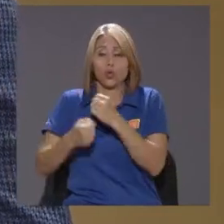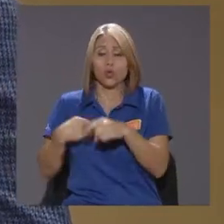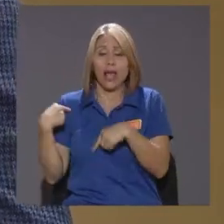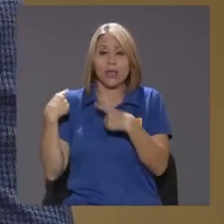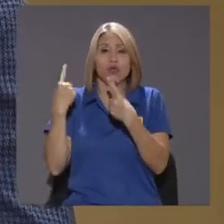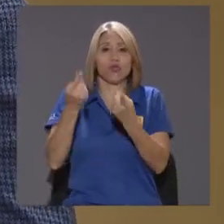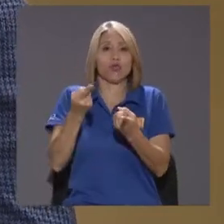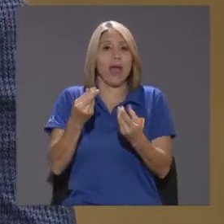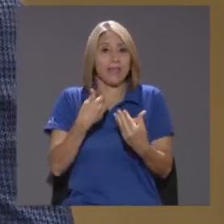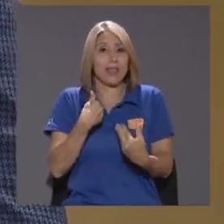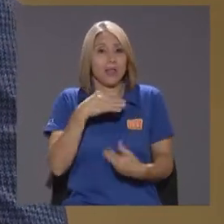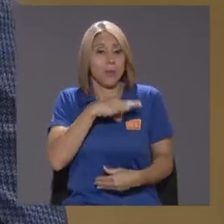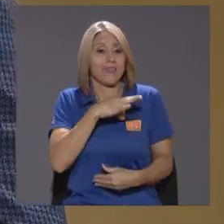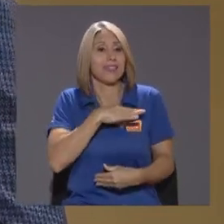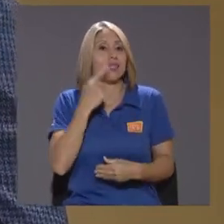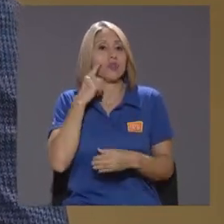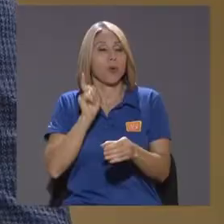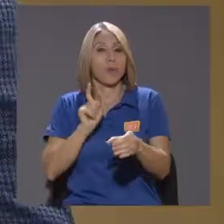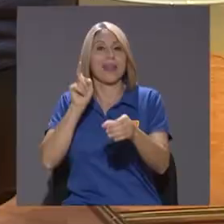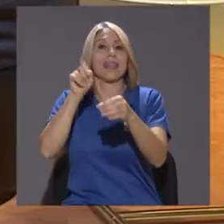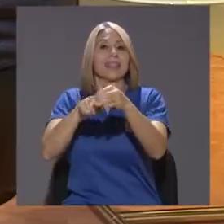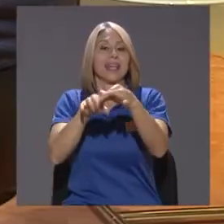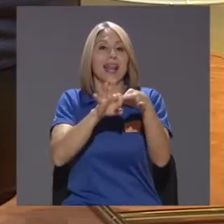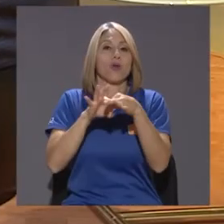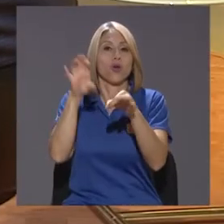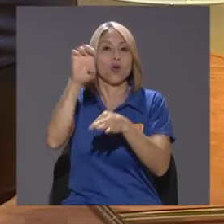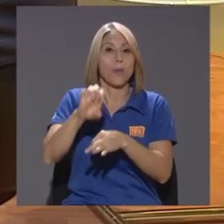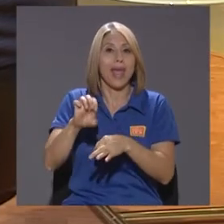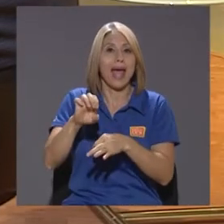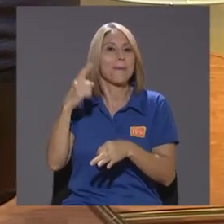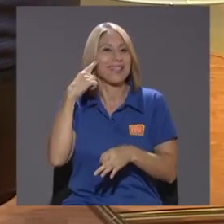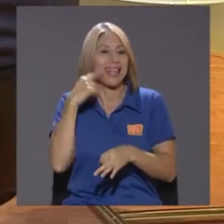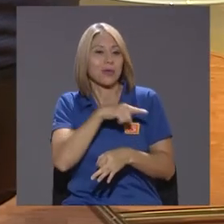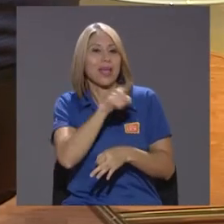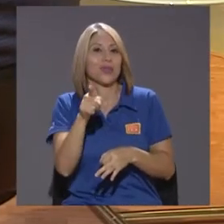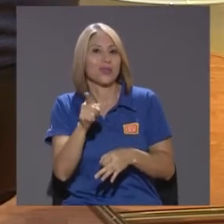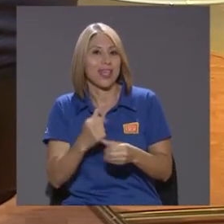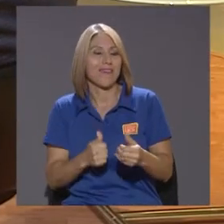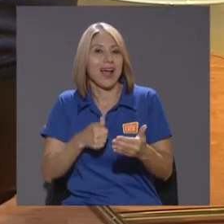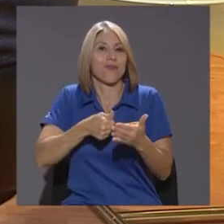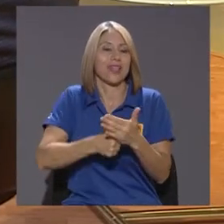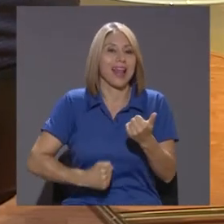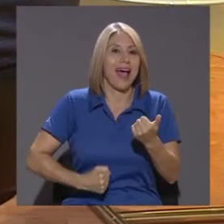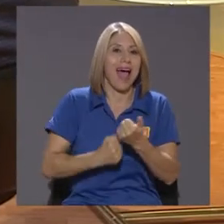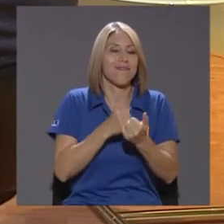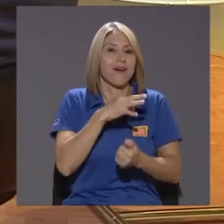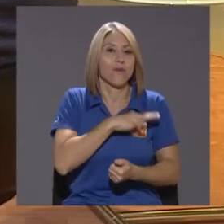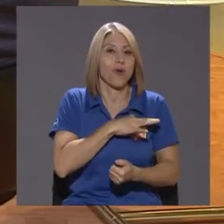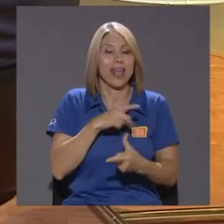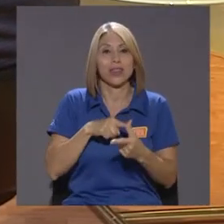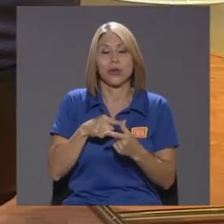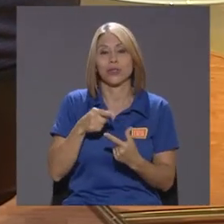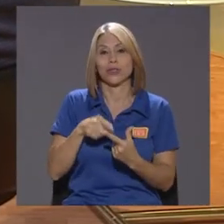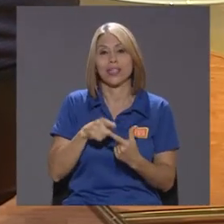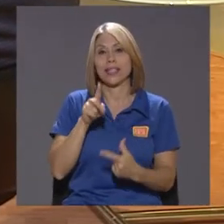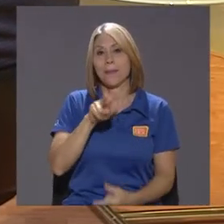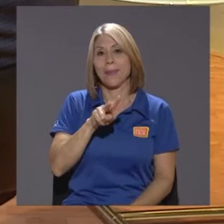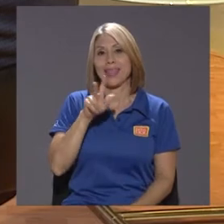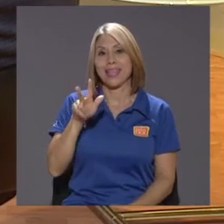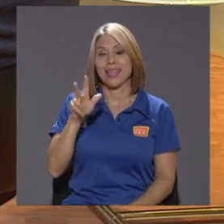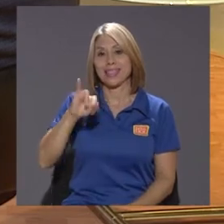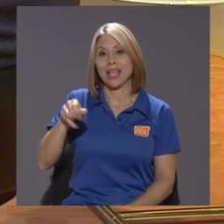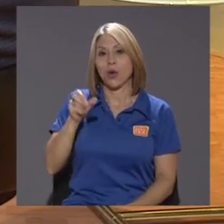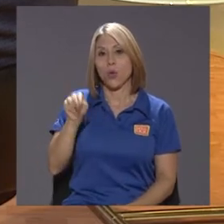pertenecer A la Unión Europea Y va a votar a favor Y toman entonces La decisión De el 23 de junio De 1916